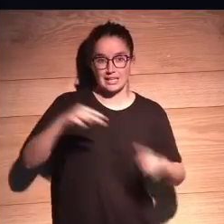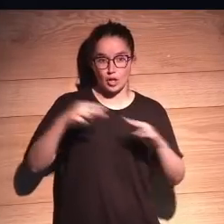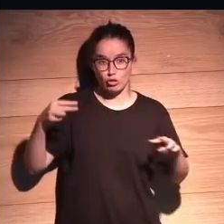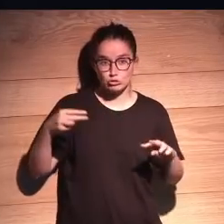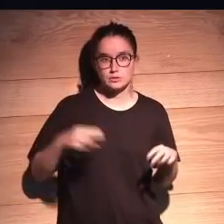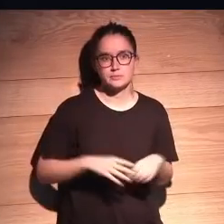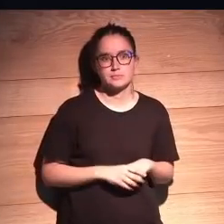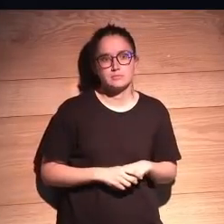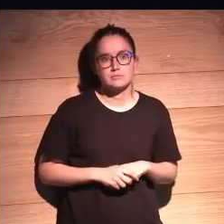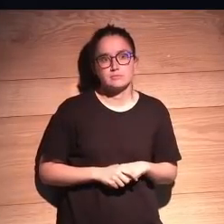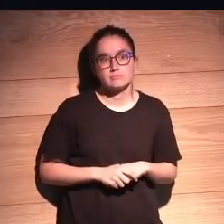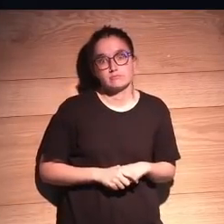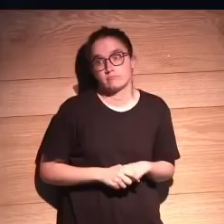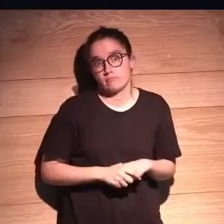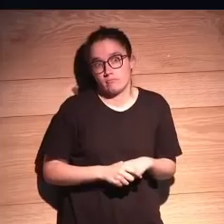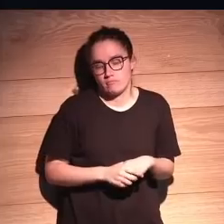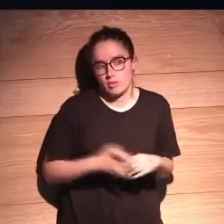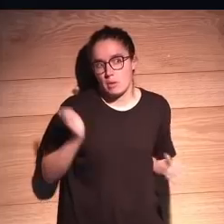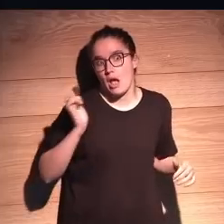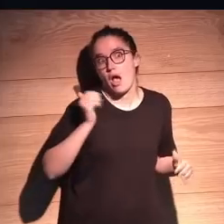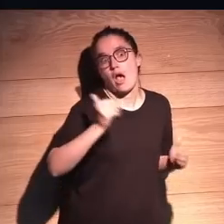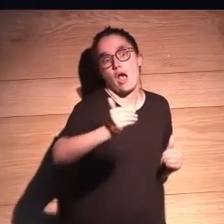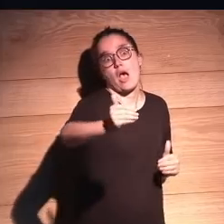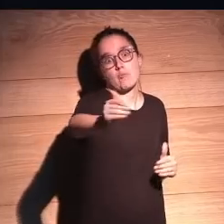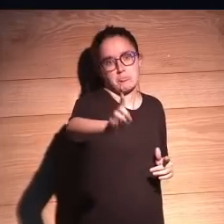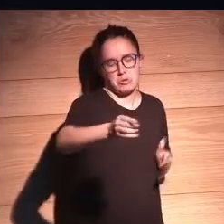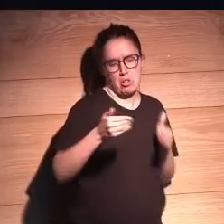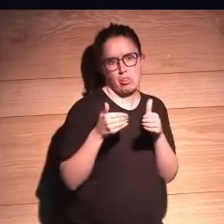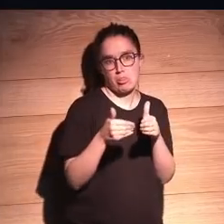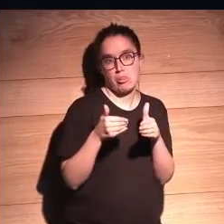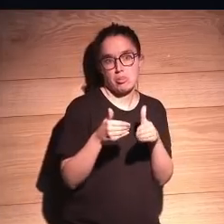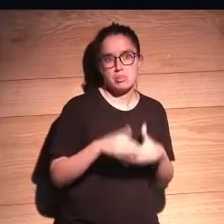¡hey! no está tan lejos ¿eh? todo esto no está tan lejos